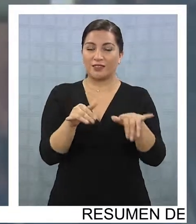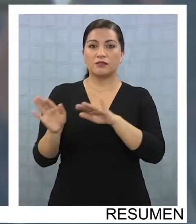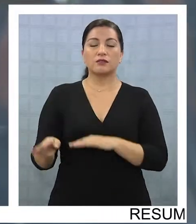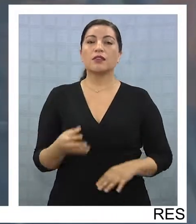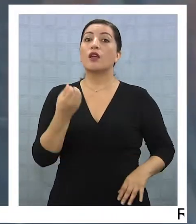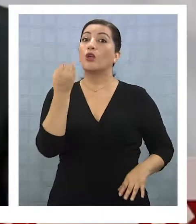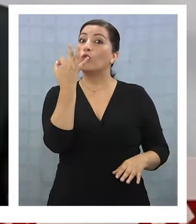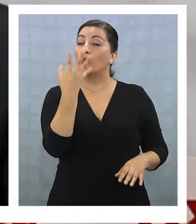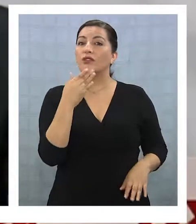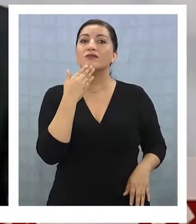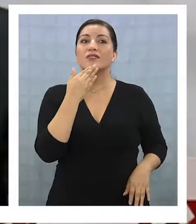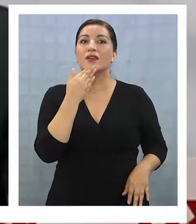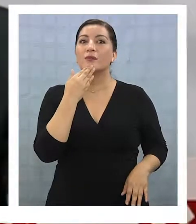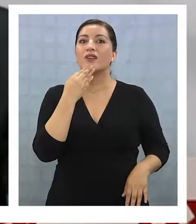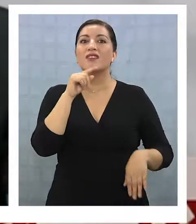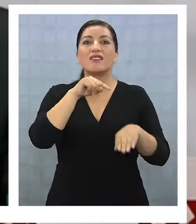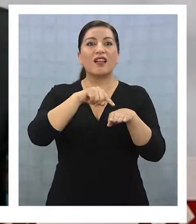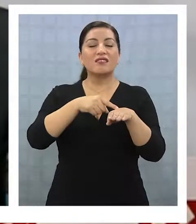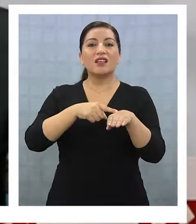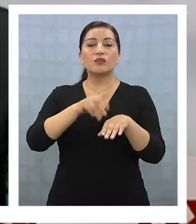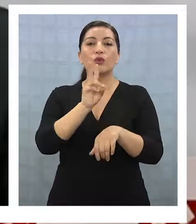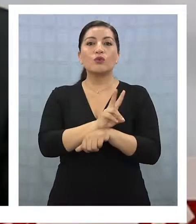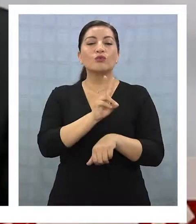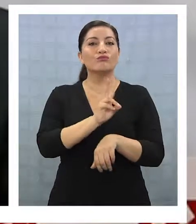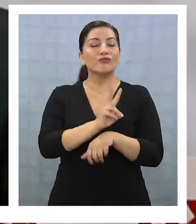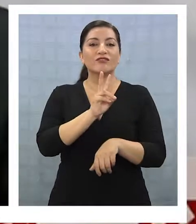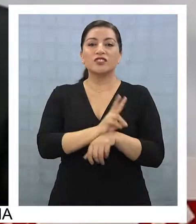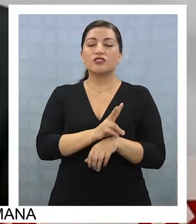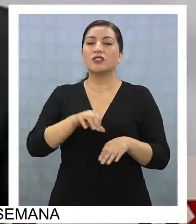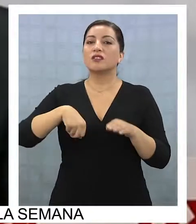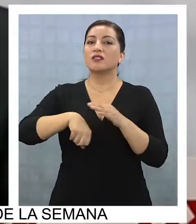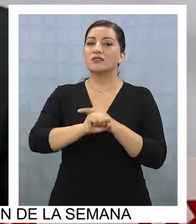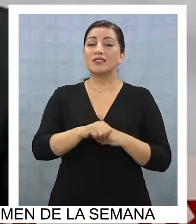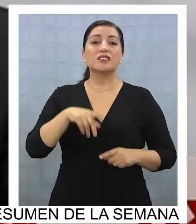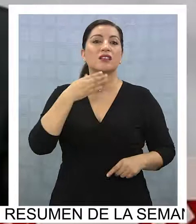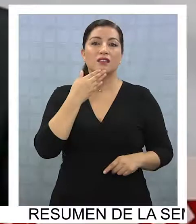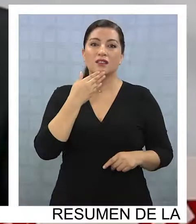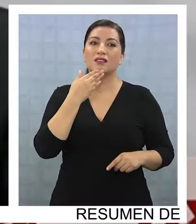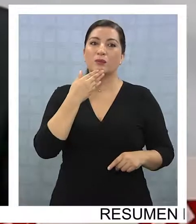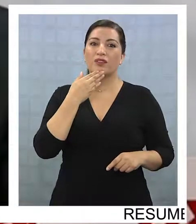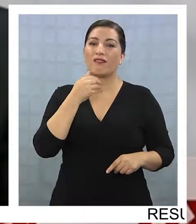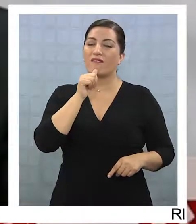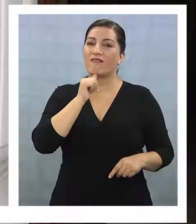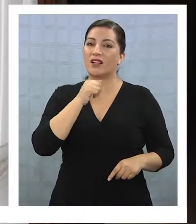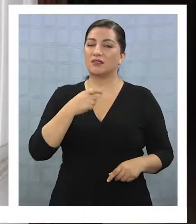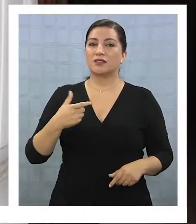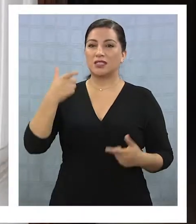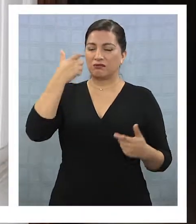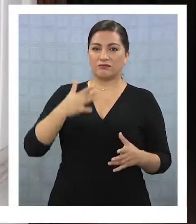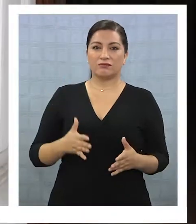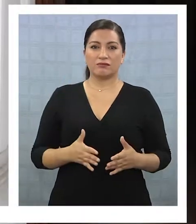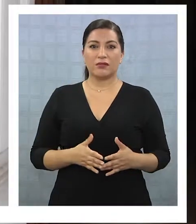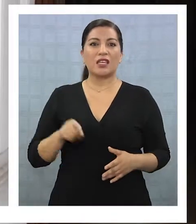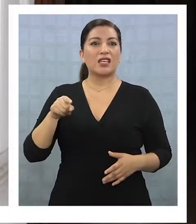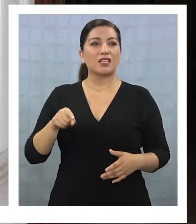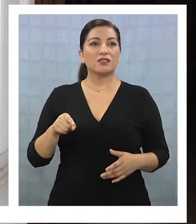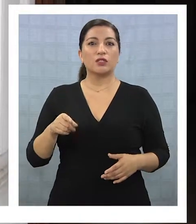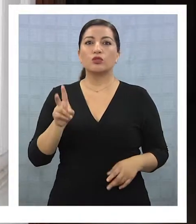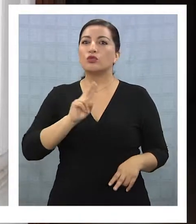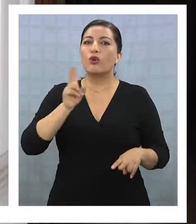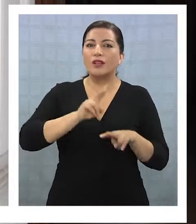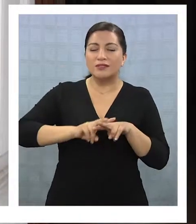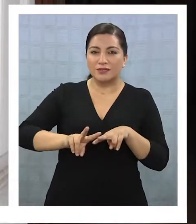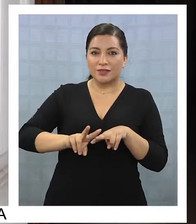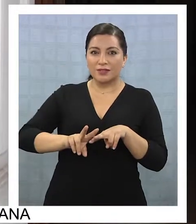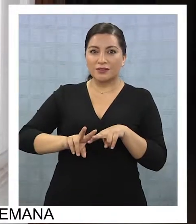La cuenta también se le pasa al técnico de la selección por la falta de autocrítica de Juan Antonio Pizzi. Lo terrible de todo es que cuando no se hace